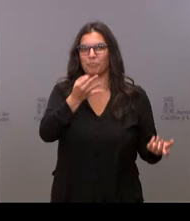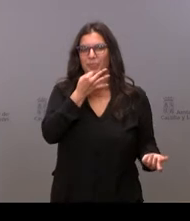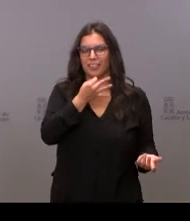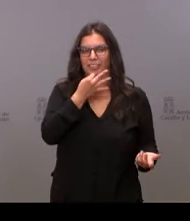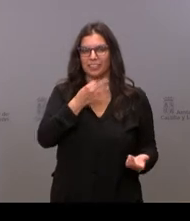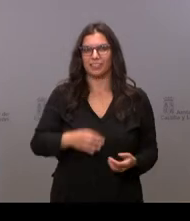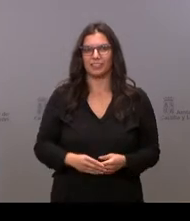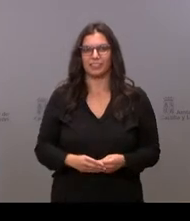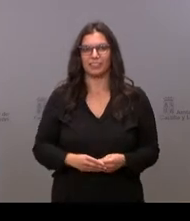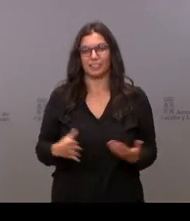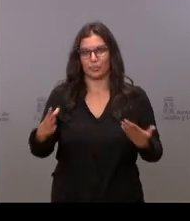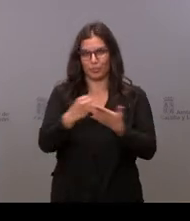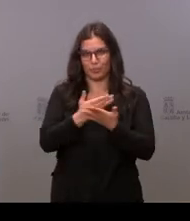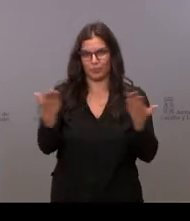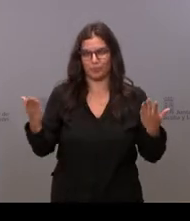a todos.